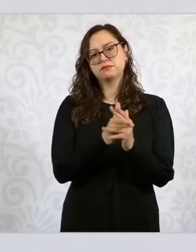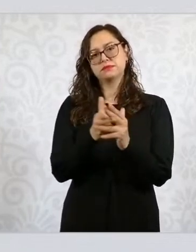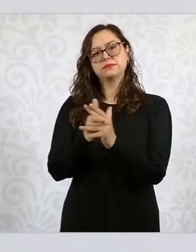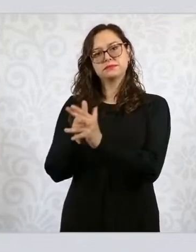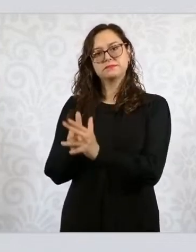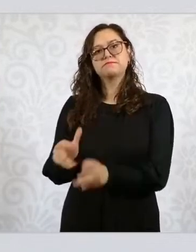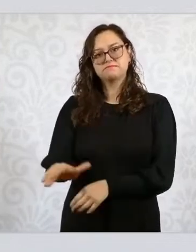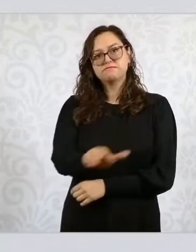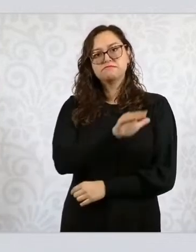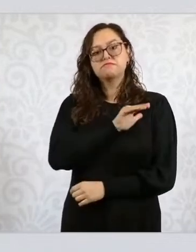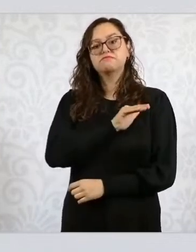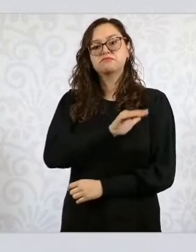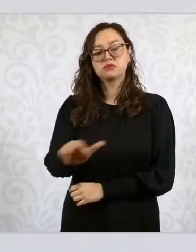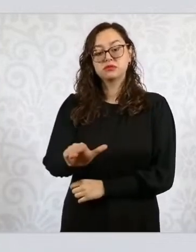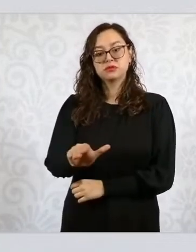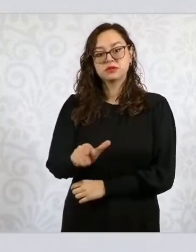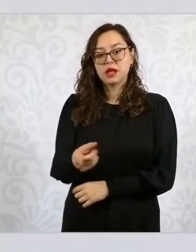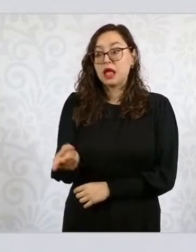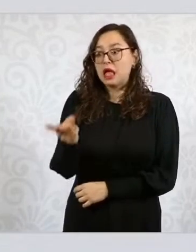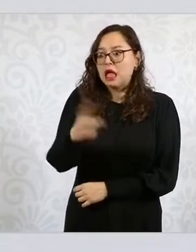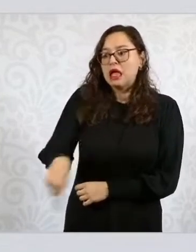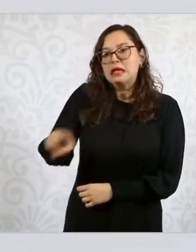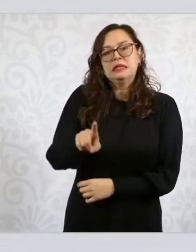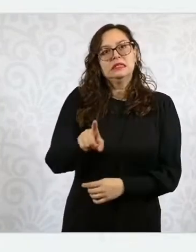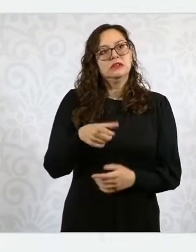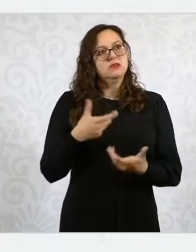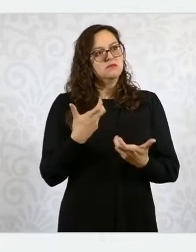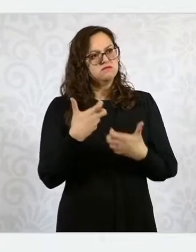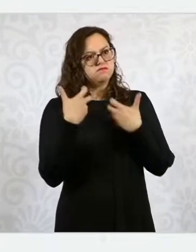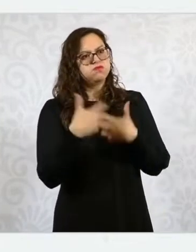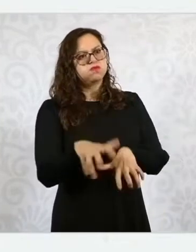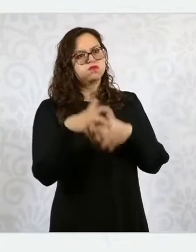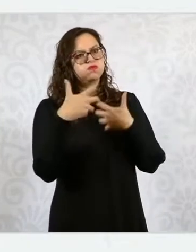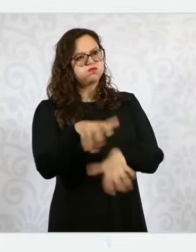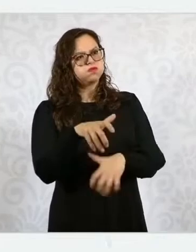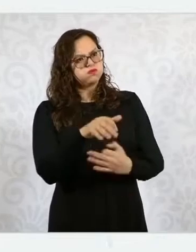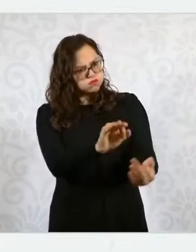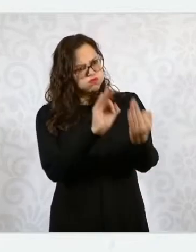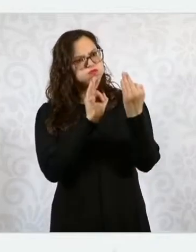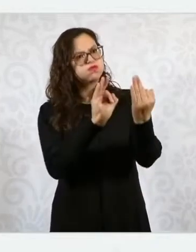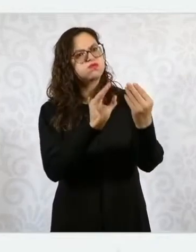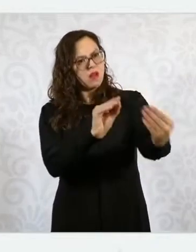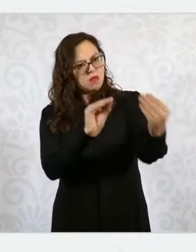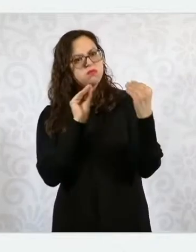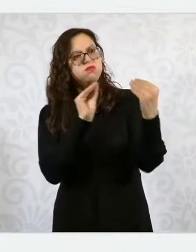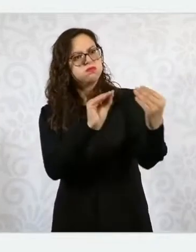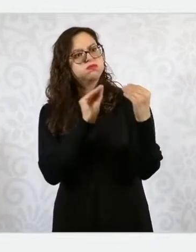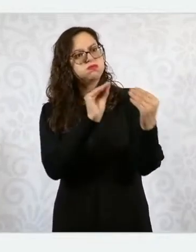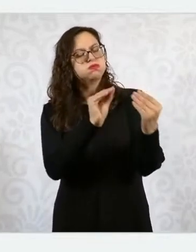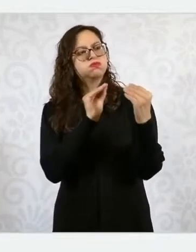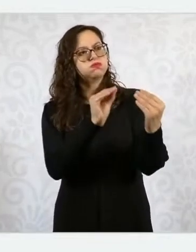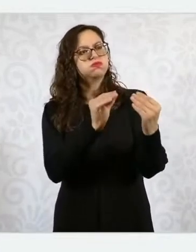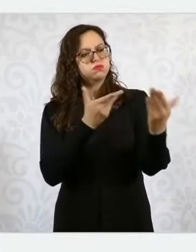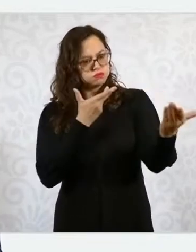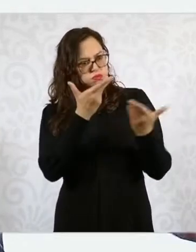libertad y pidiendo diálogo público que había sido ofrecido, fueron